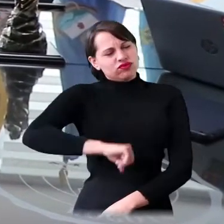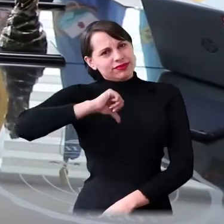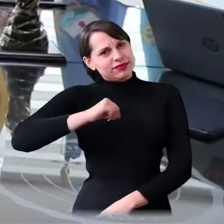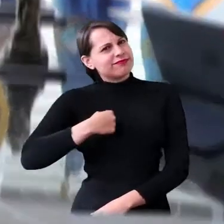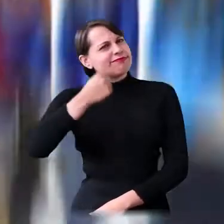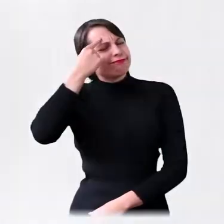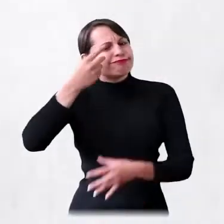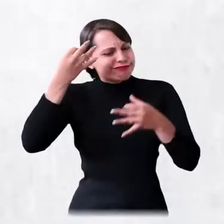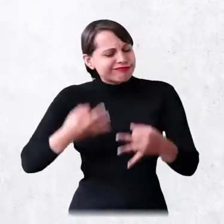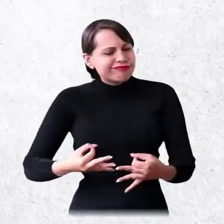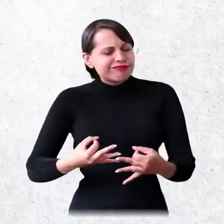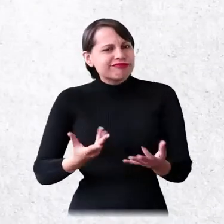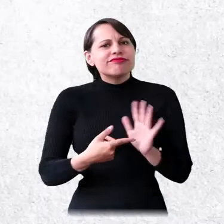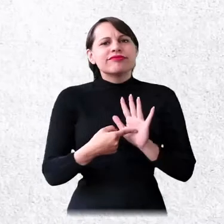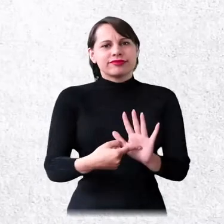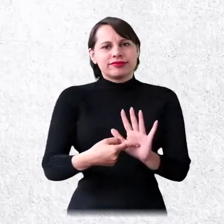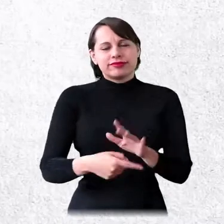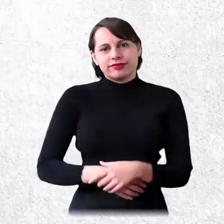el resultado.